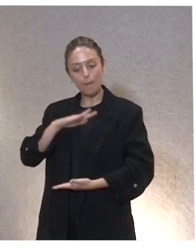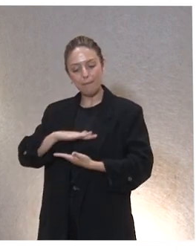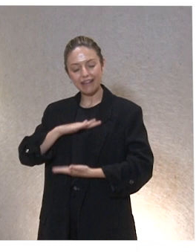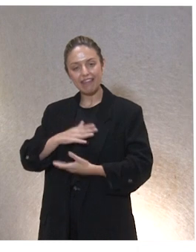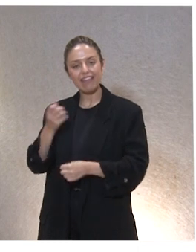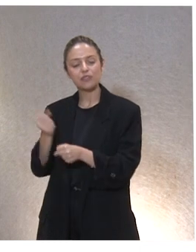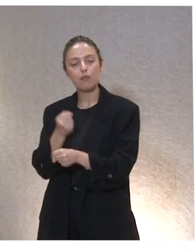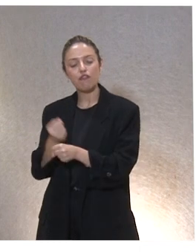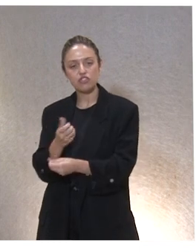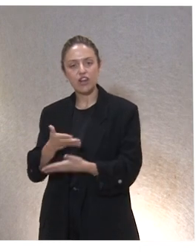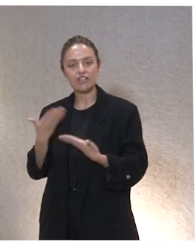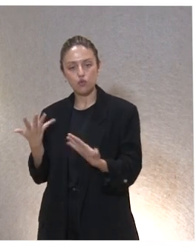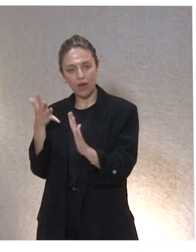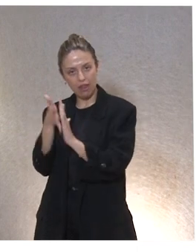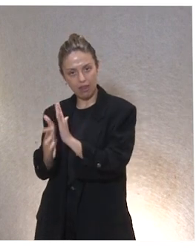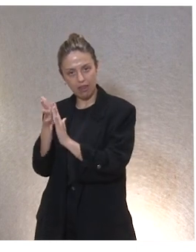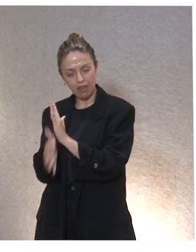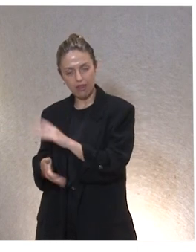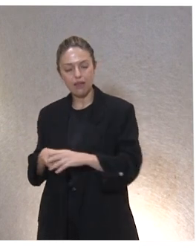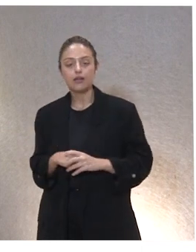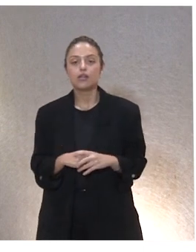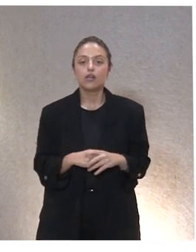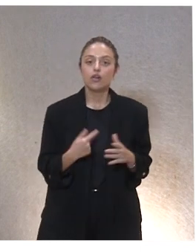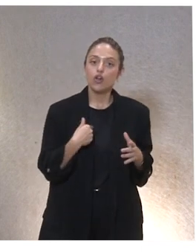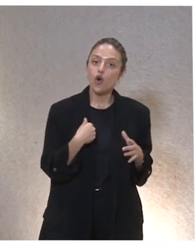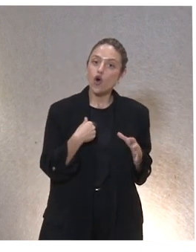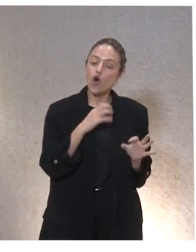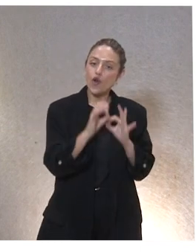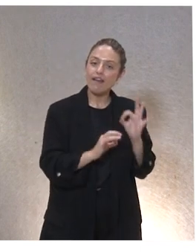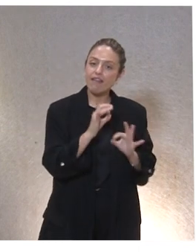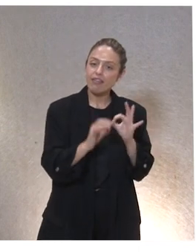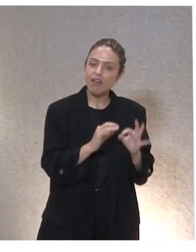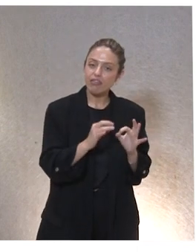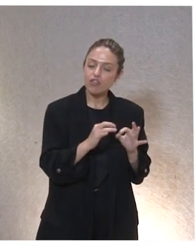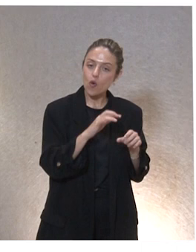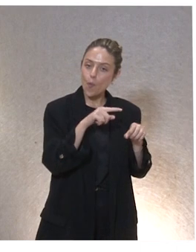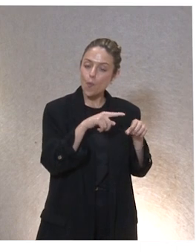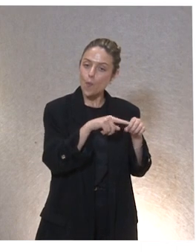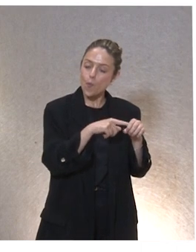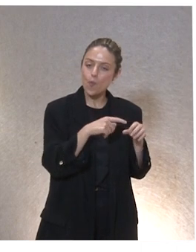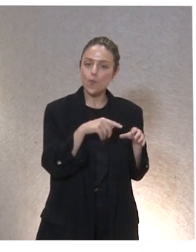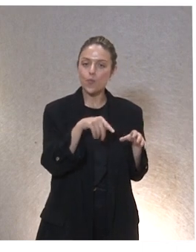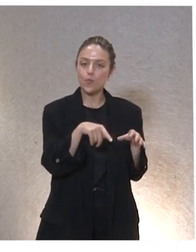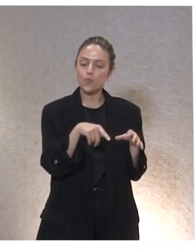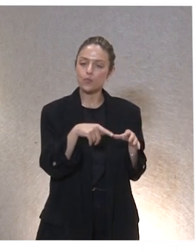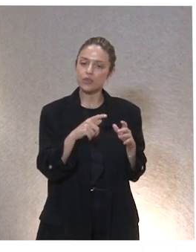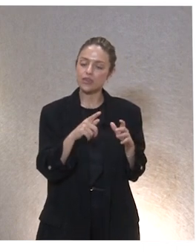Se habían analizado todos los puestos de la organización y se definieron las competencias profesionales, tanto